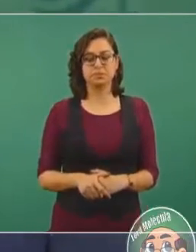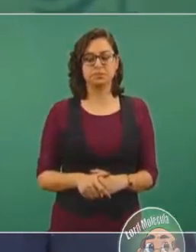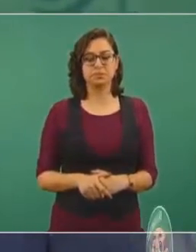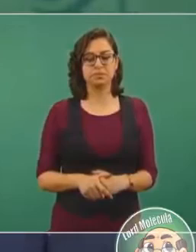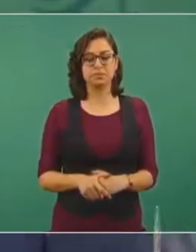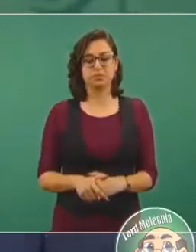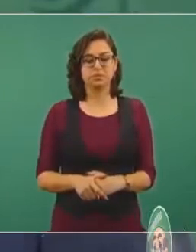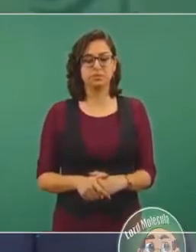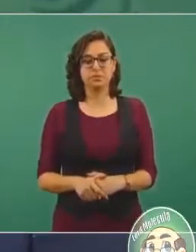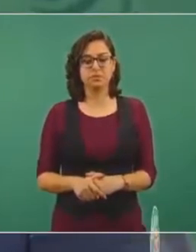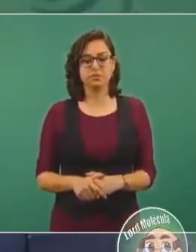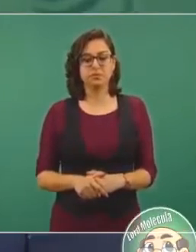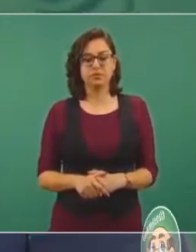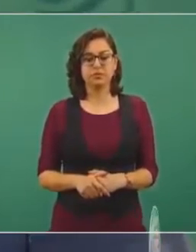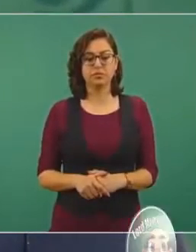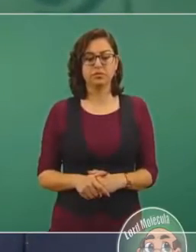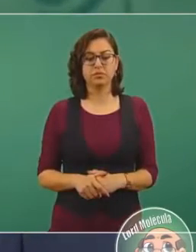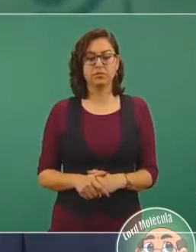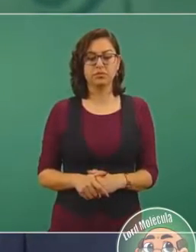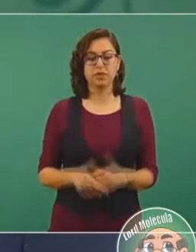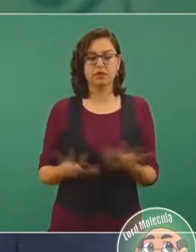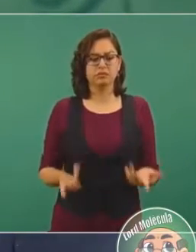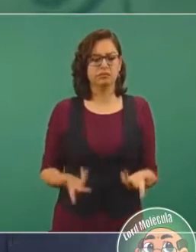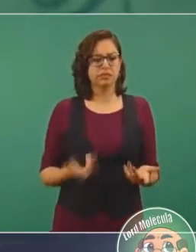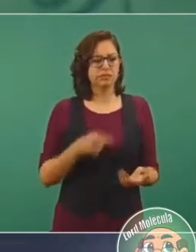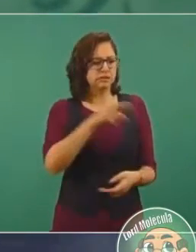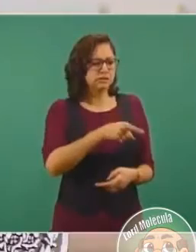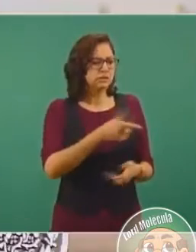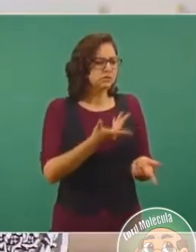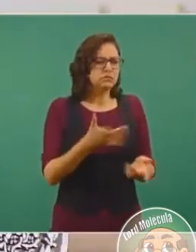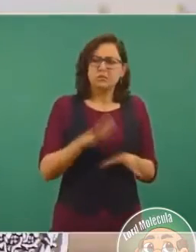el interés nacional,